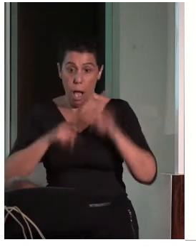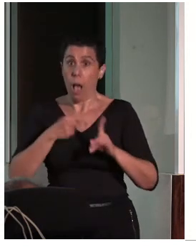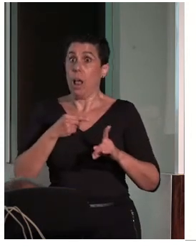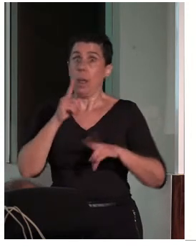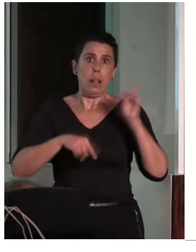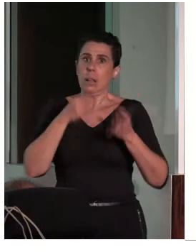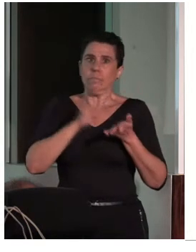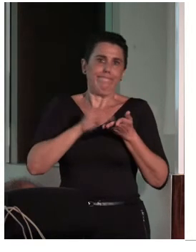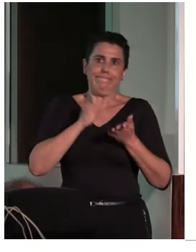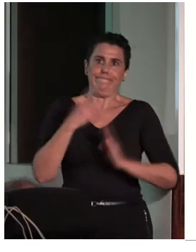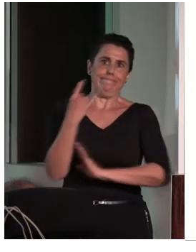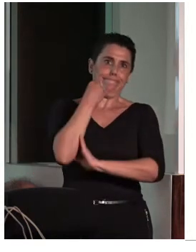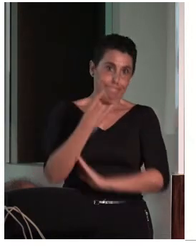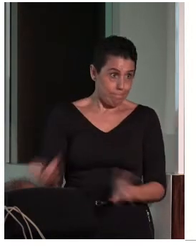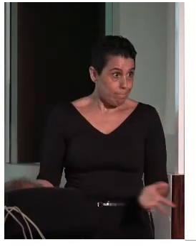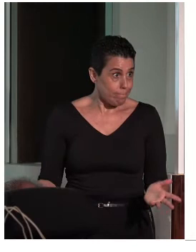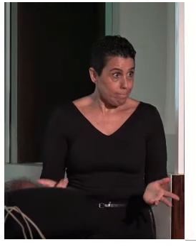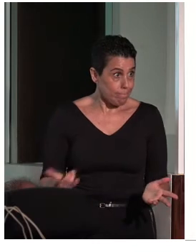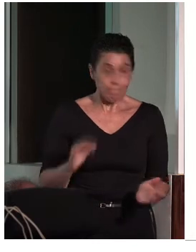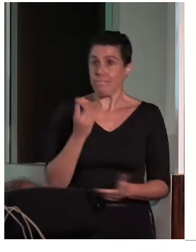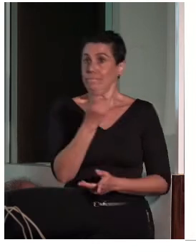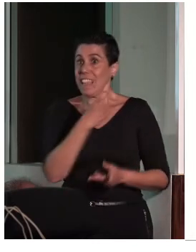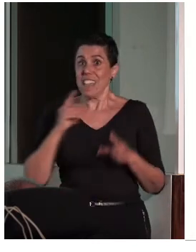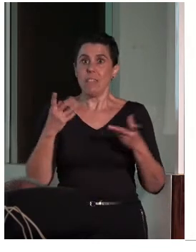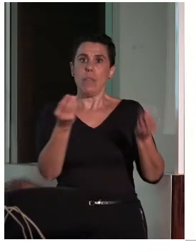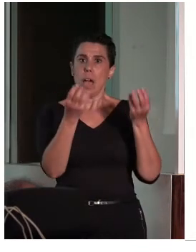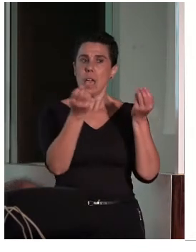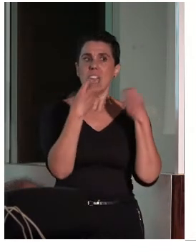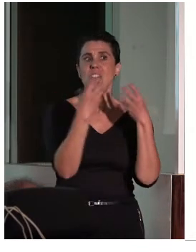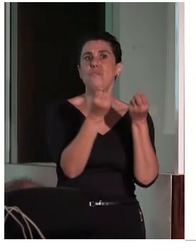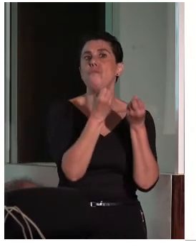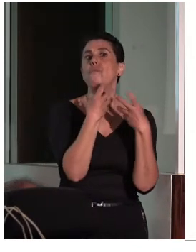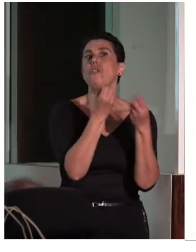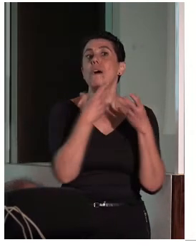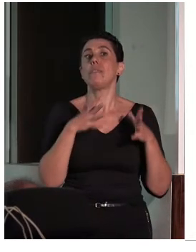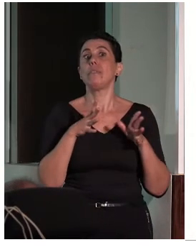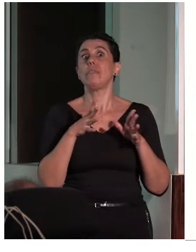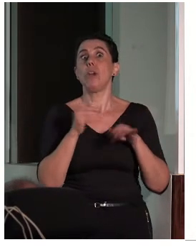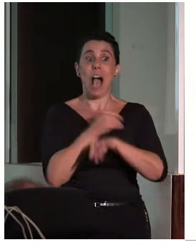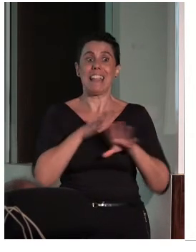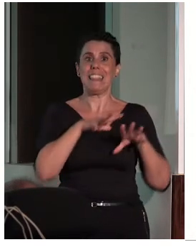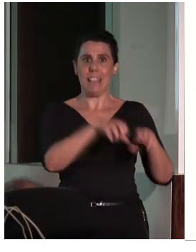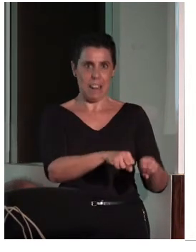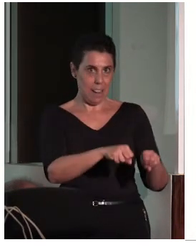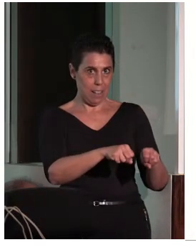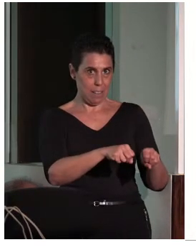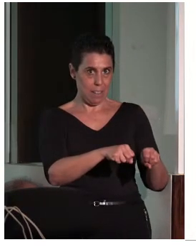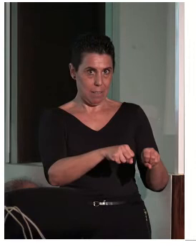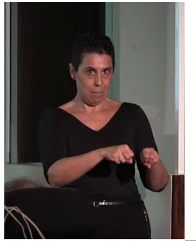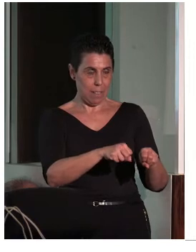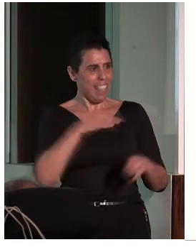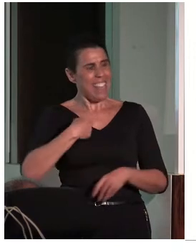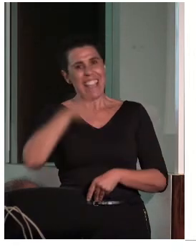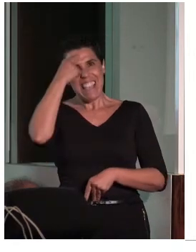corresponde. Por lo tanto, en las necesidades de información y de reserva es fundamentalmente garantizar y delimitar